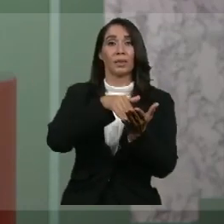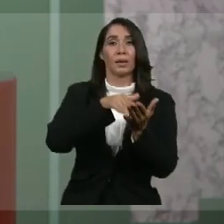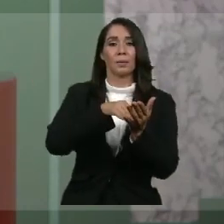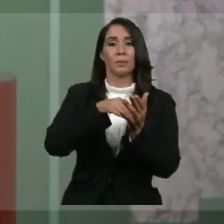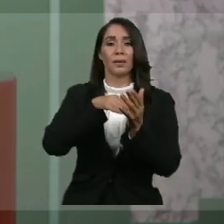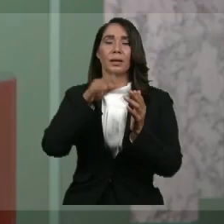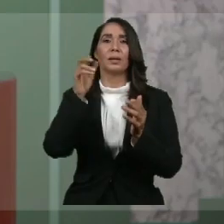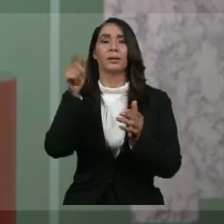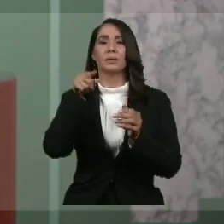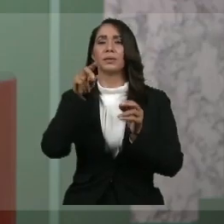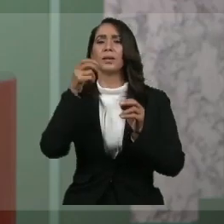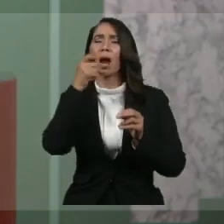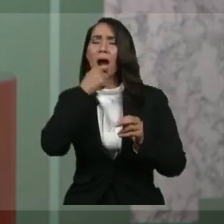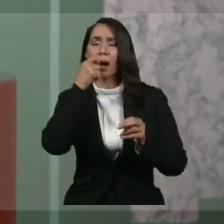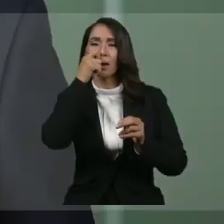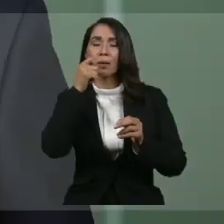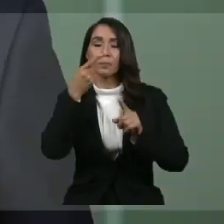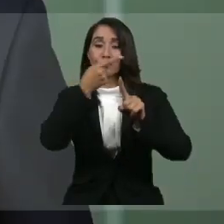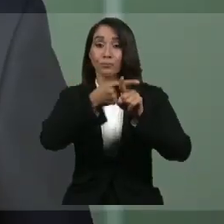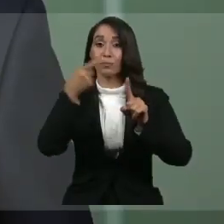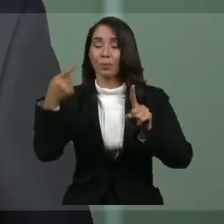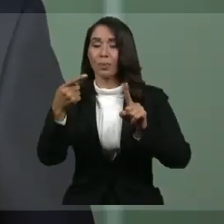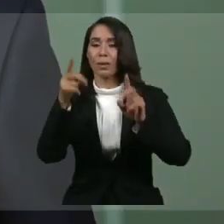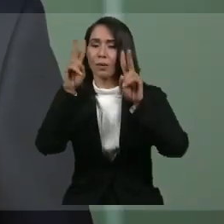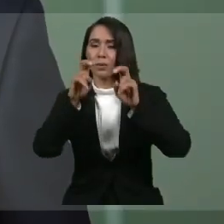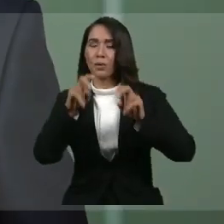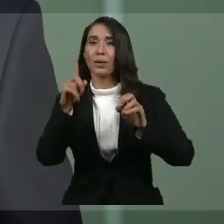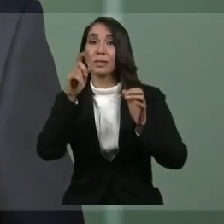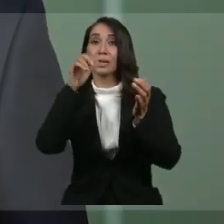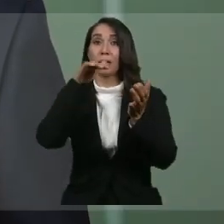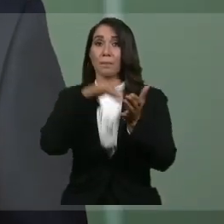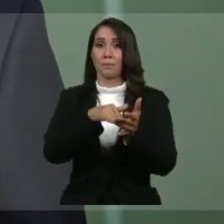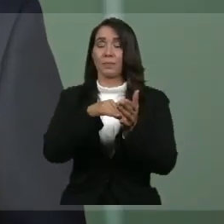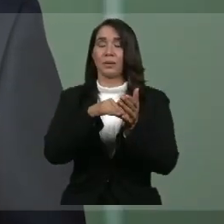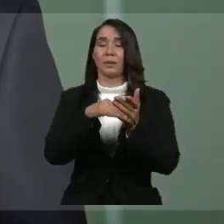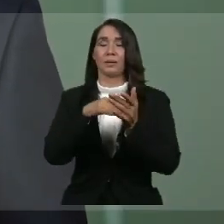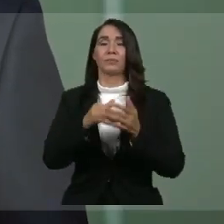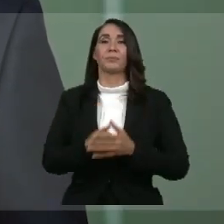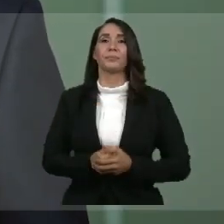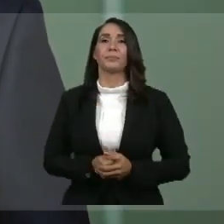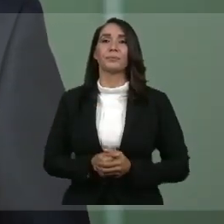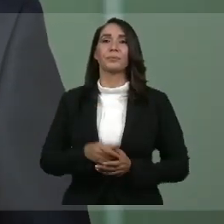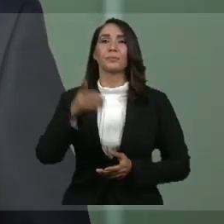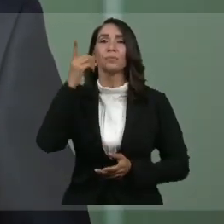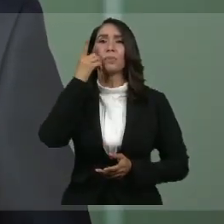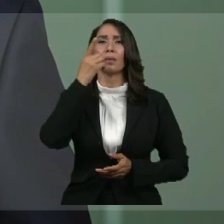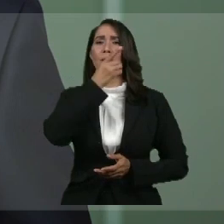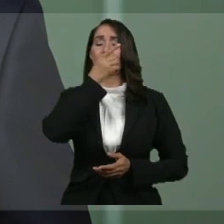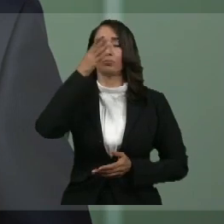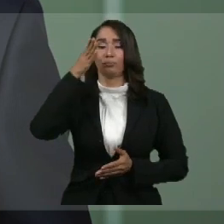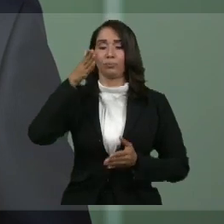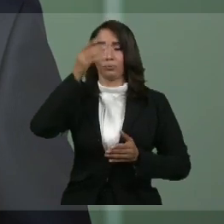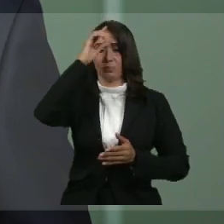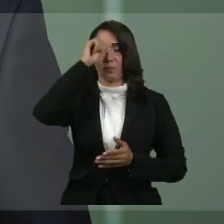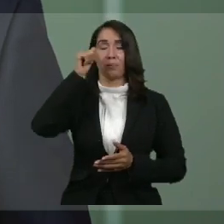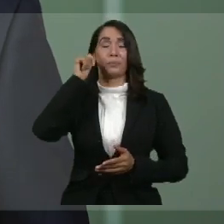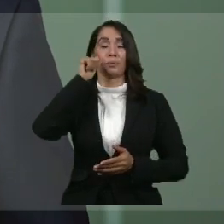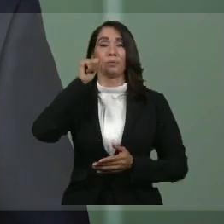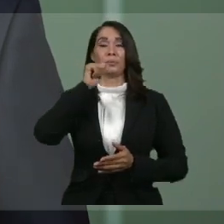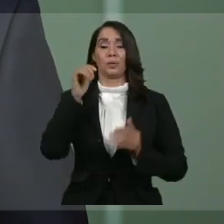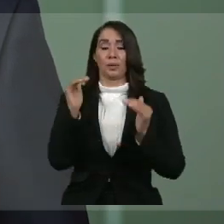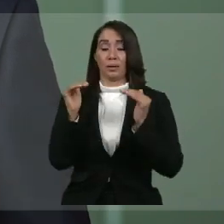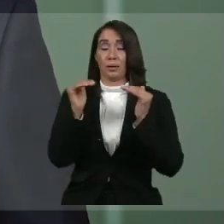.000 pruebas rápidas adicionales. Dominicanos y dominicanas, en paralelo con todas estas medidas